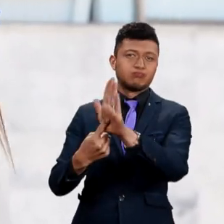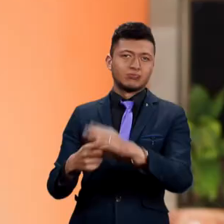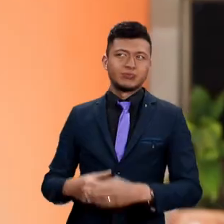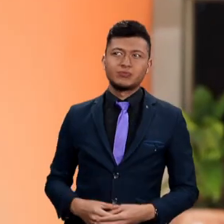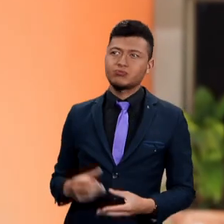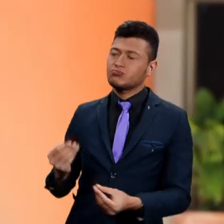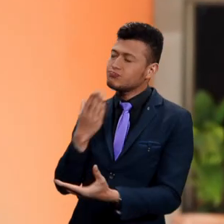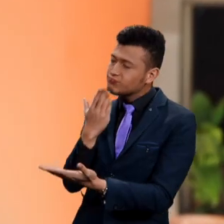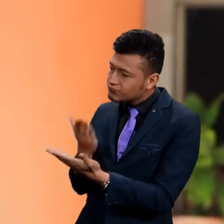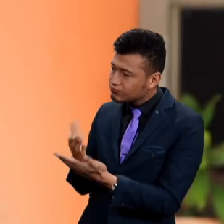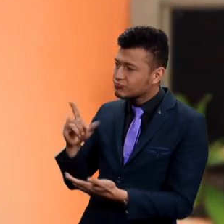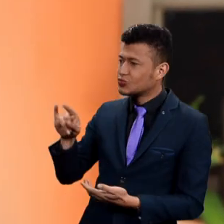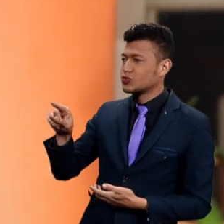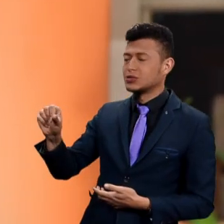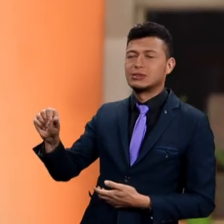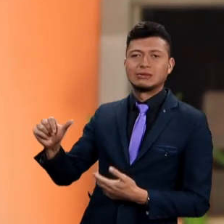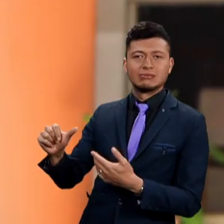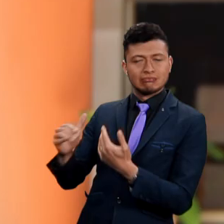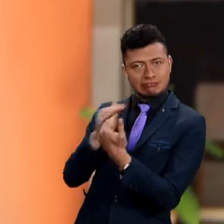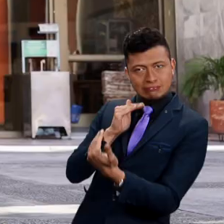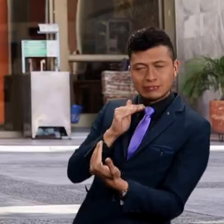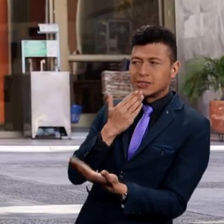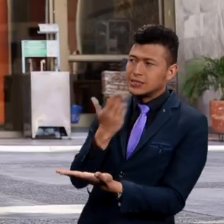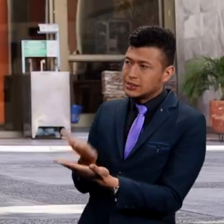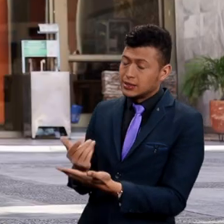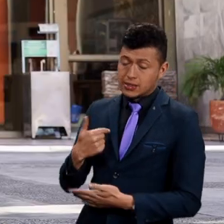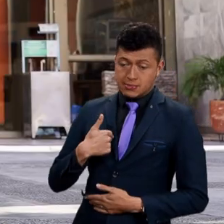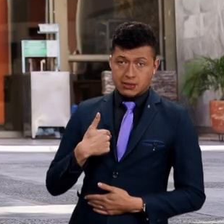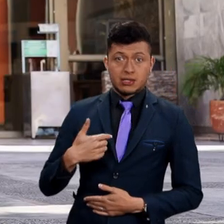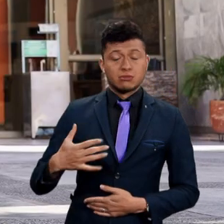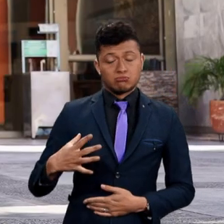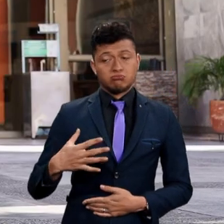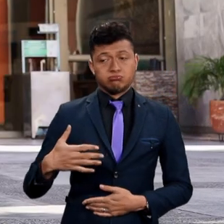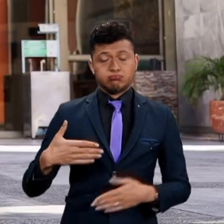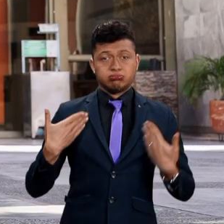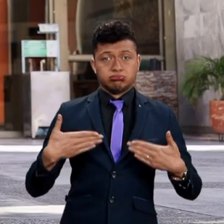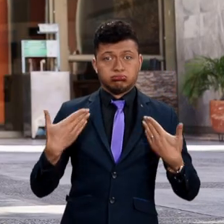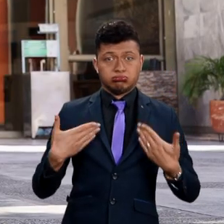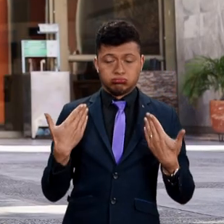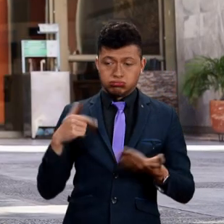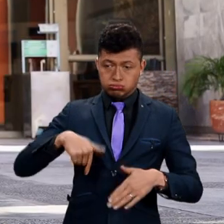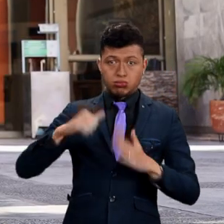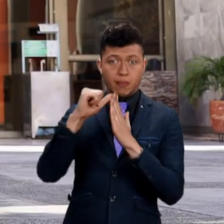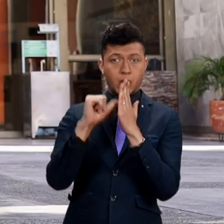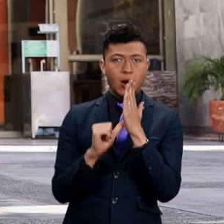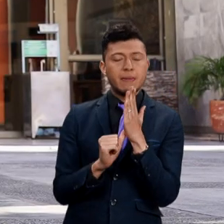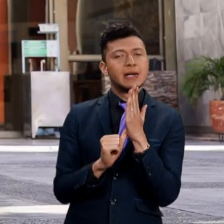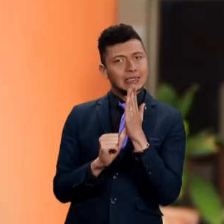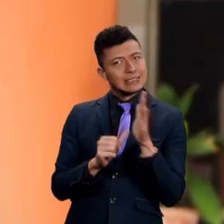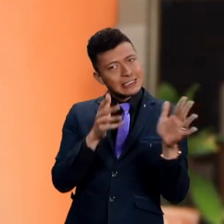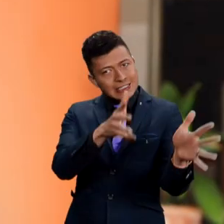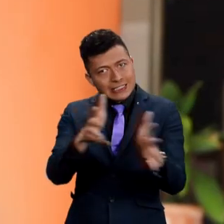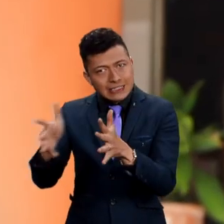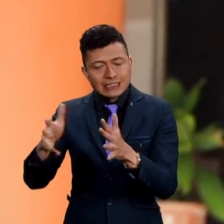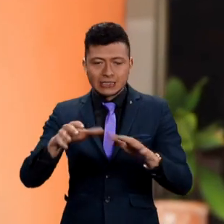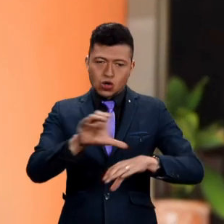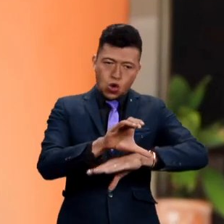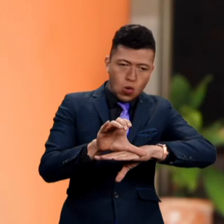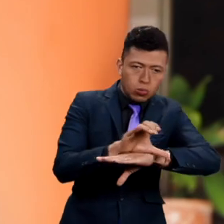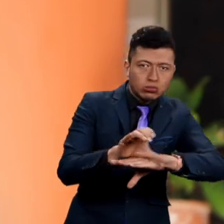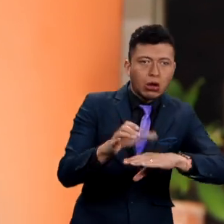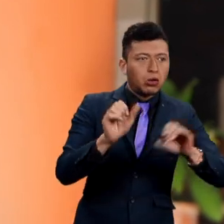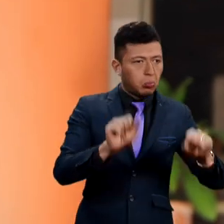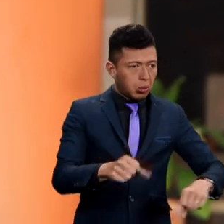colombianos. Muchísimas gracias Luisa por la invitación, para mí fue un placer estar en este maravilloso programa, enseñarles que podemos manejar un